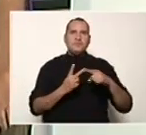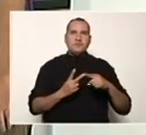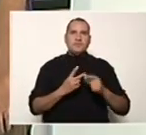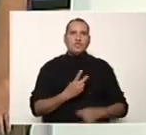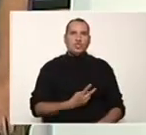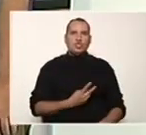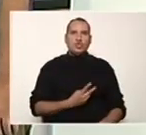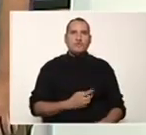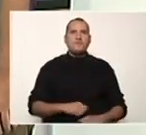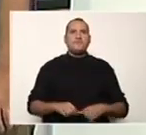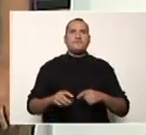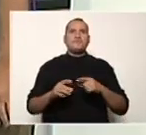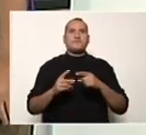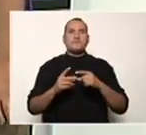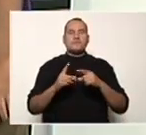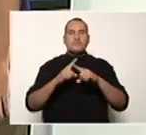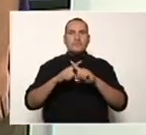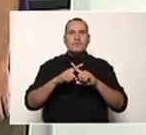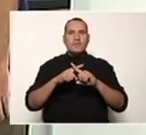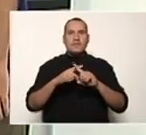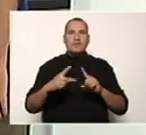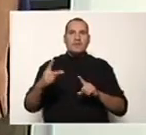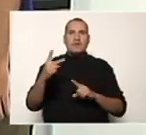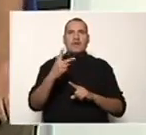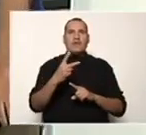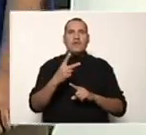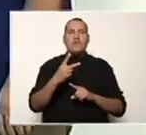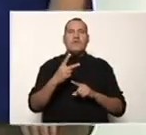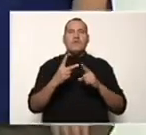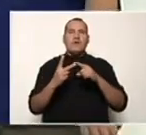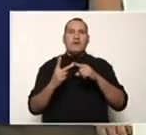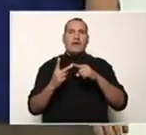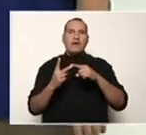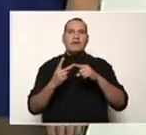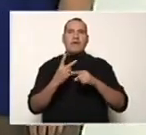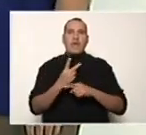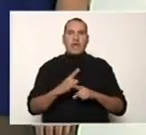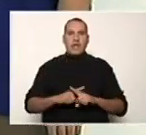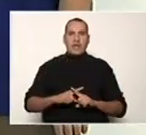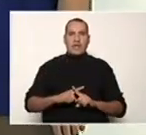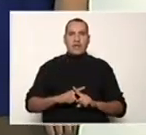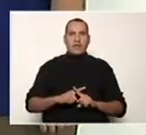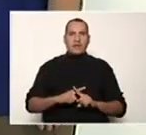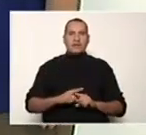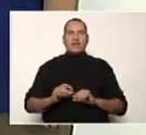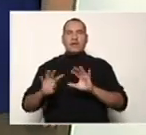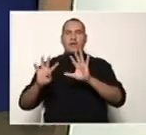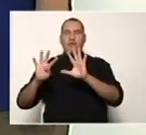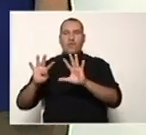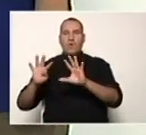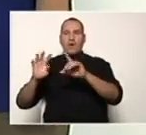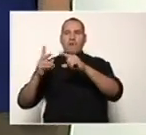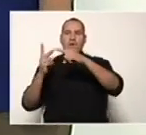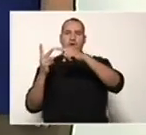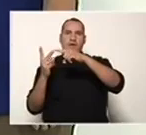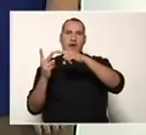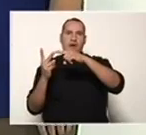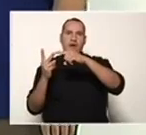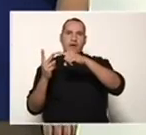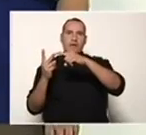2. Raíz cuadrada de x al cuadrado es x. La raíz cuadrada de 9 es 3.